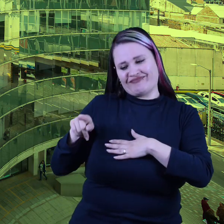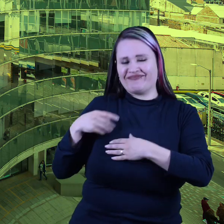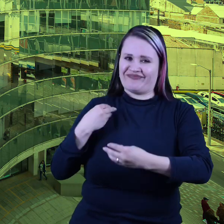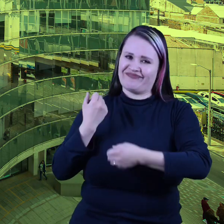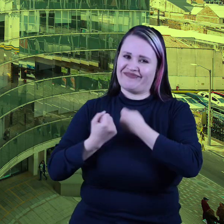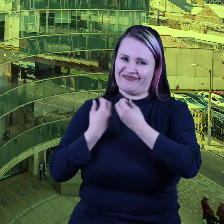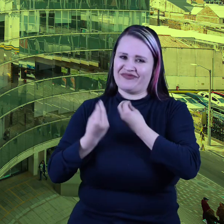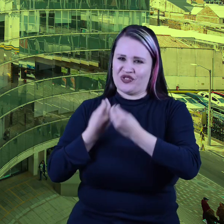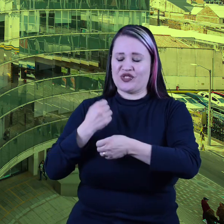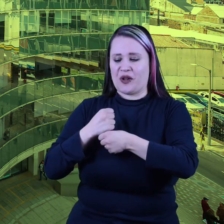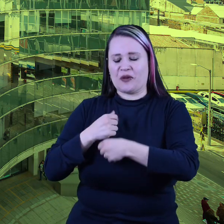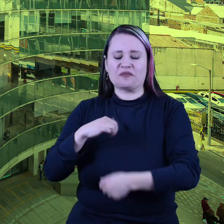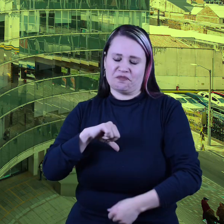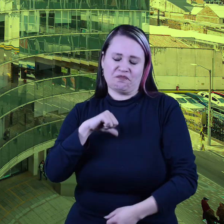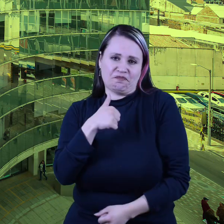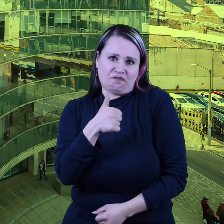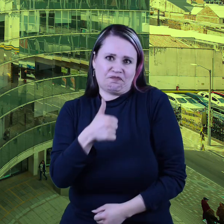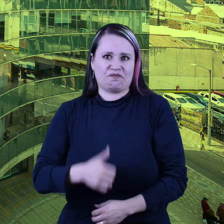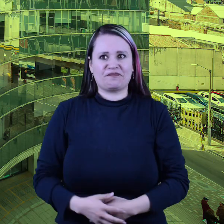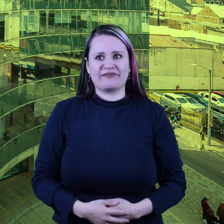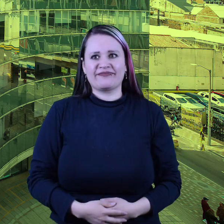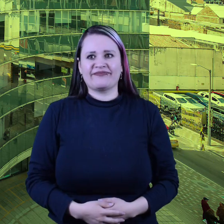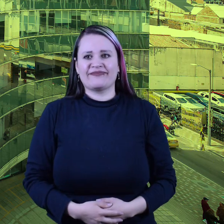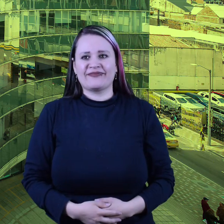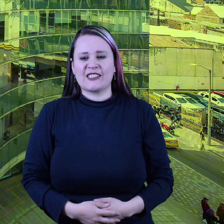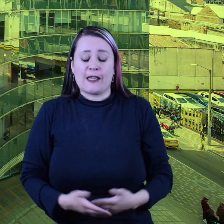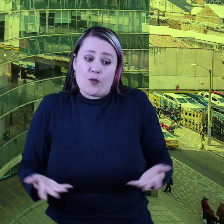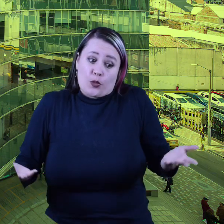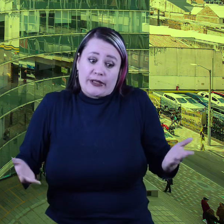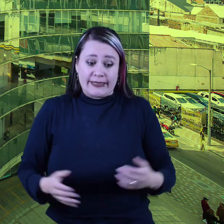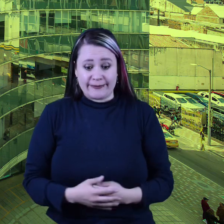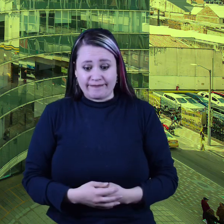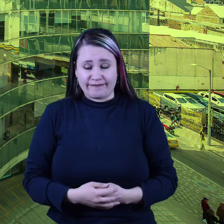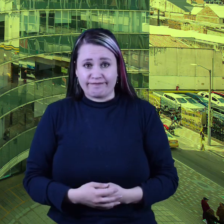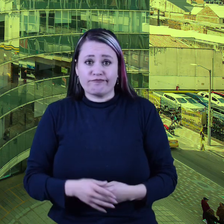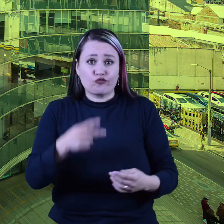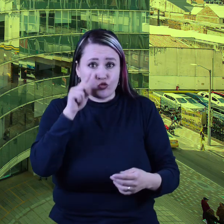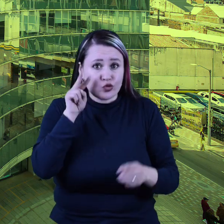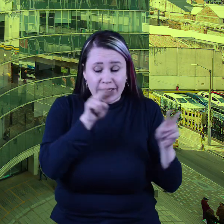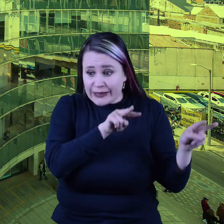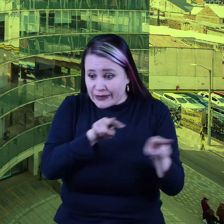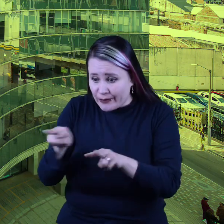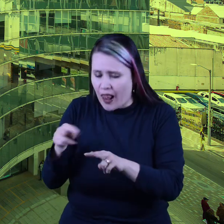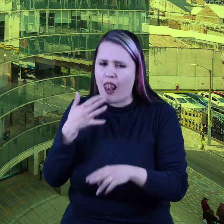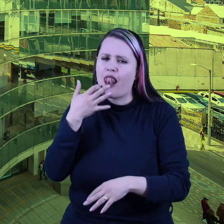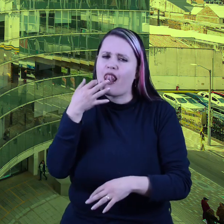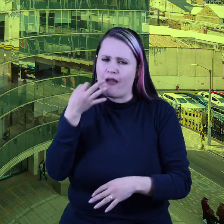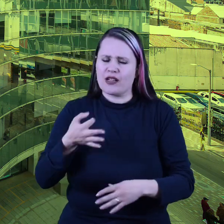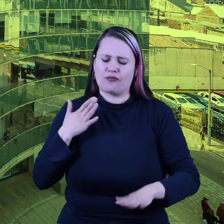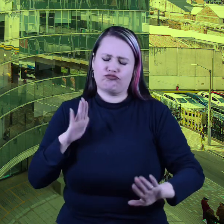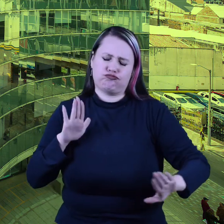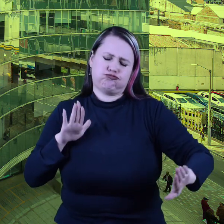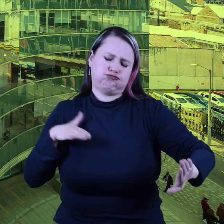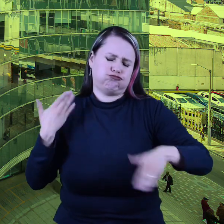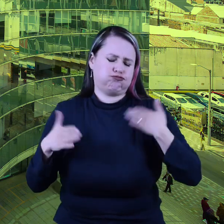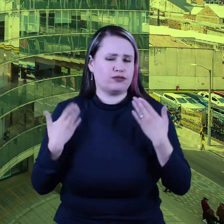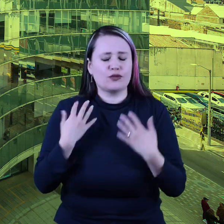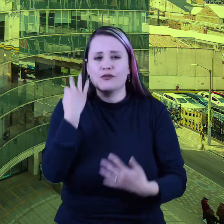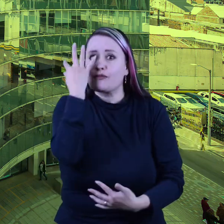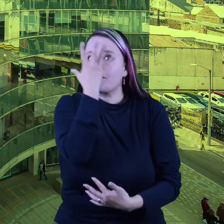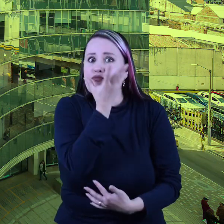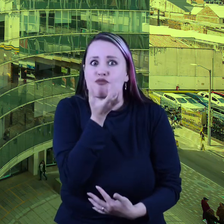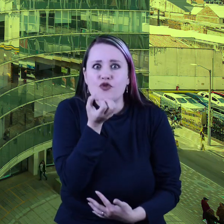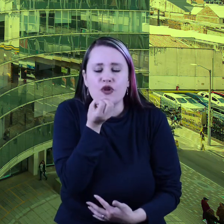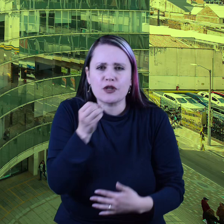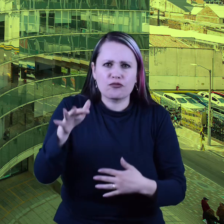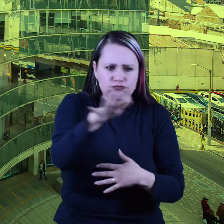Pues que lo disfruten porque la verdad es que está quedando muy bonito todo, estamos haciendo todo lo posible para que todo